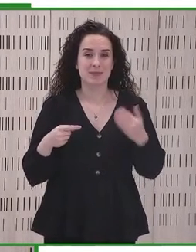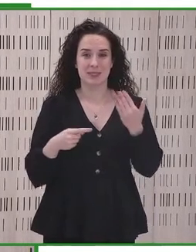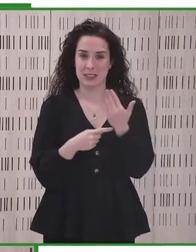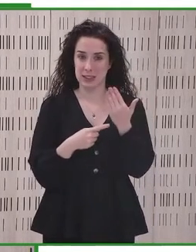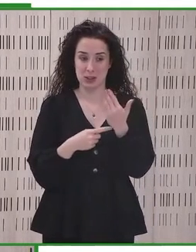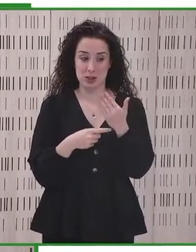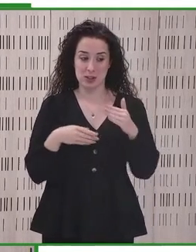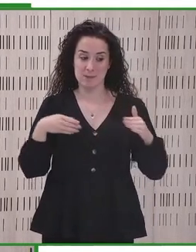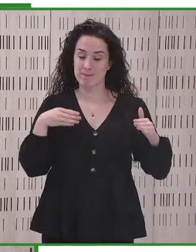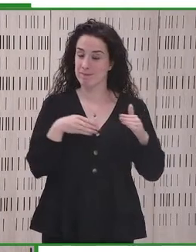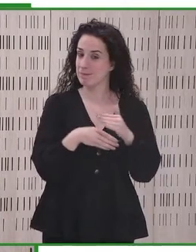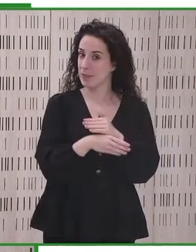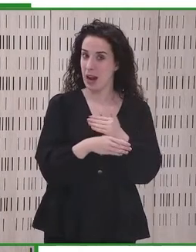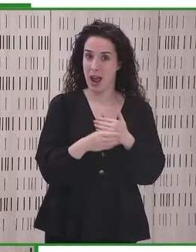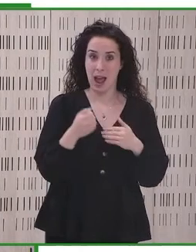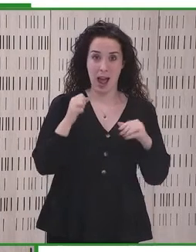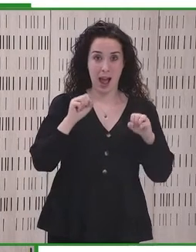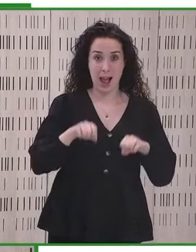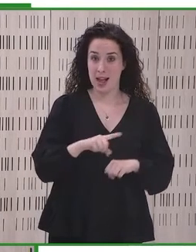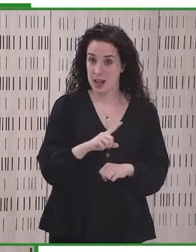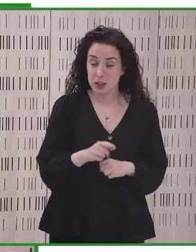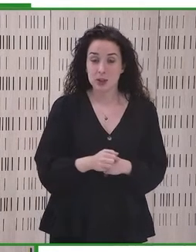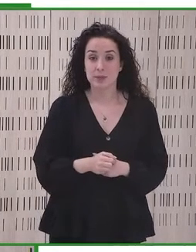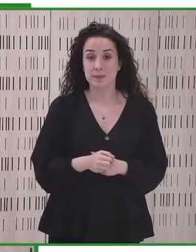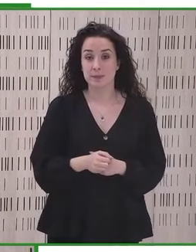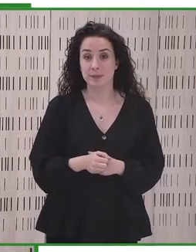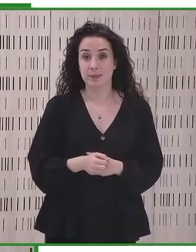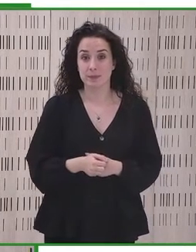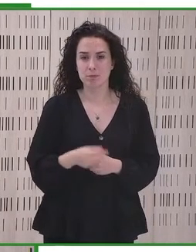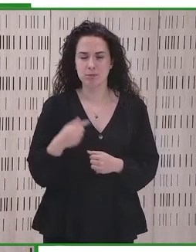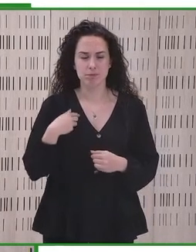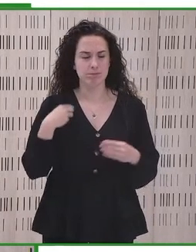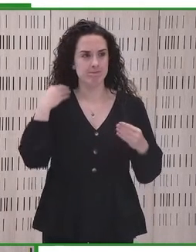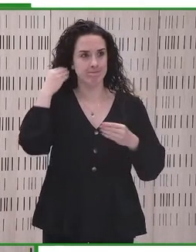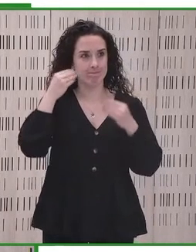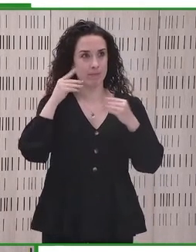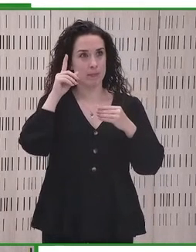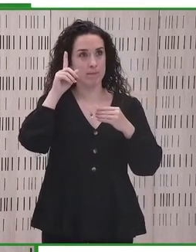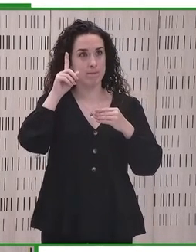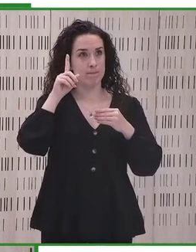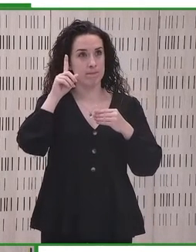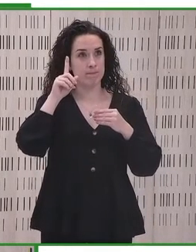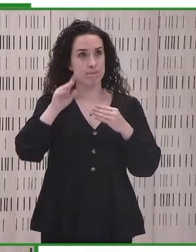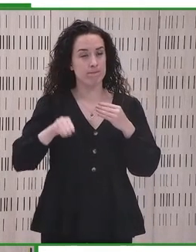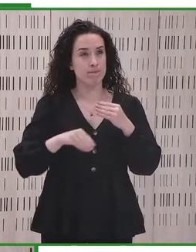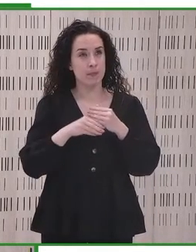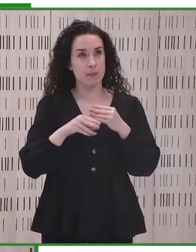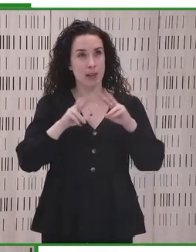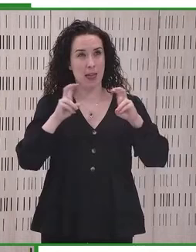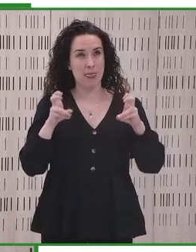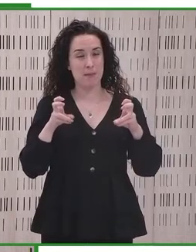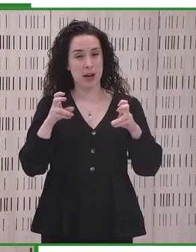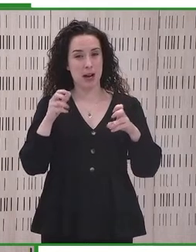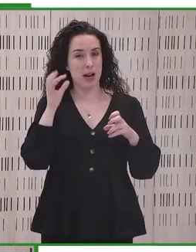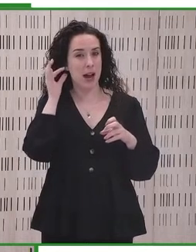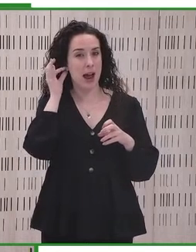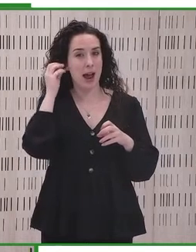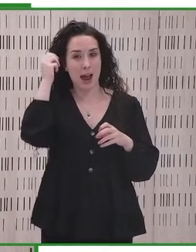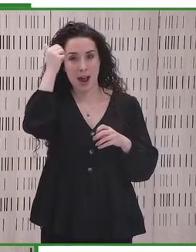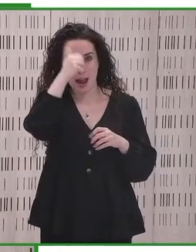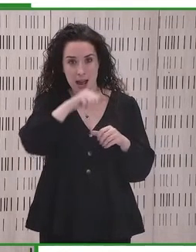tecnología. Y además estoy pensando en clave de género, en donde desafortunadamente,